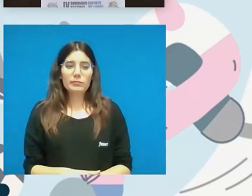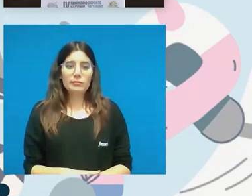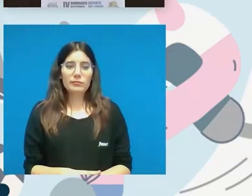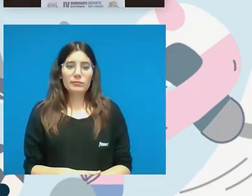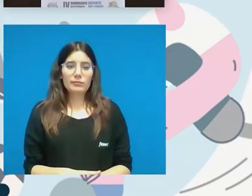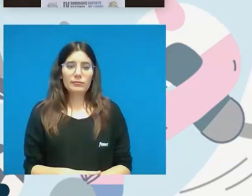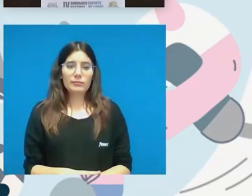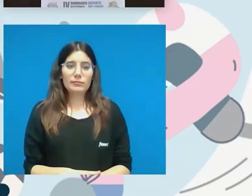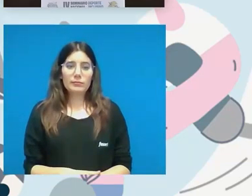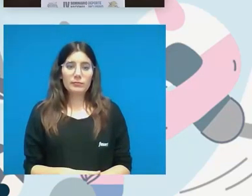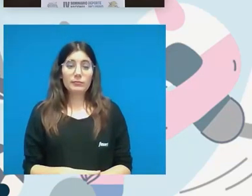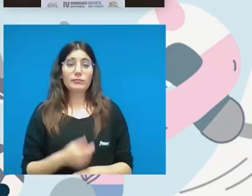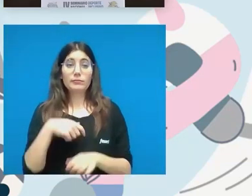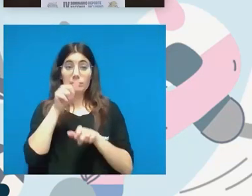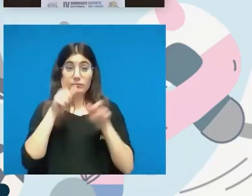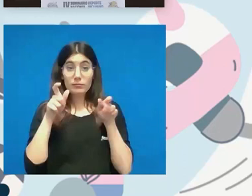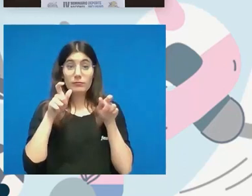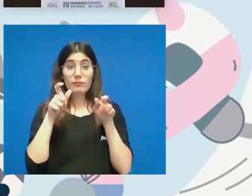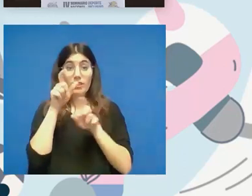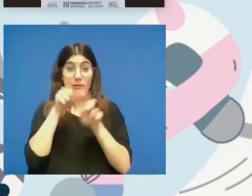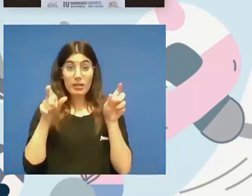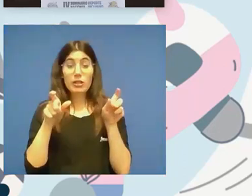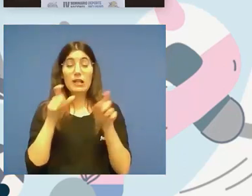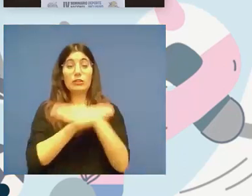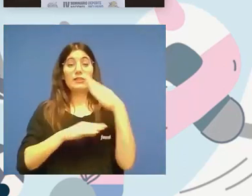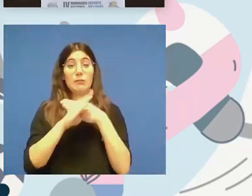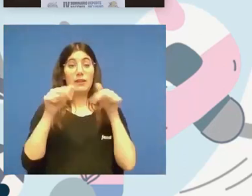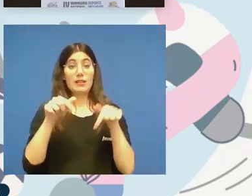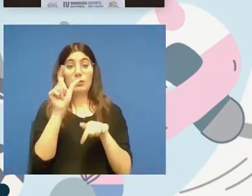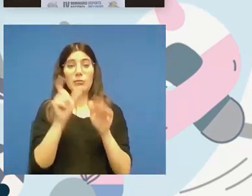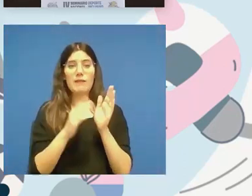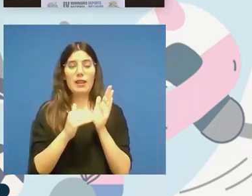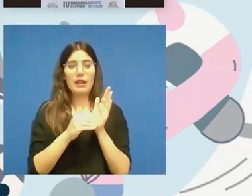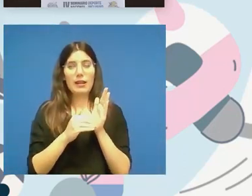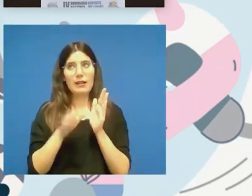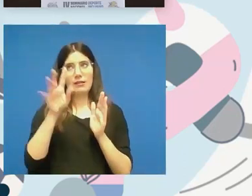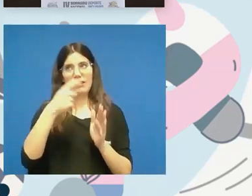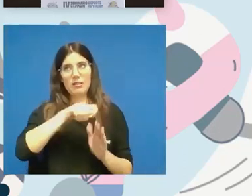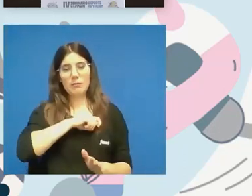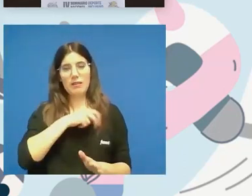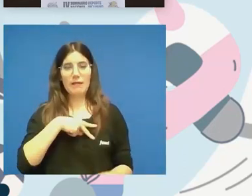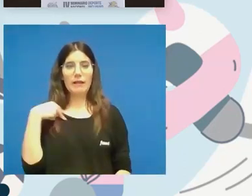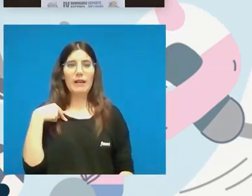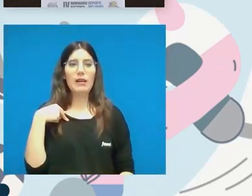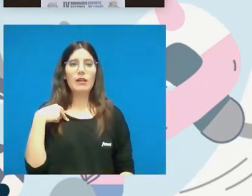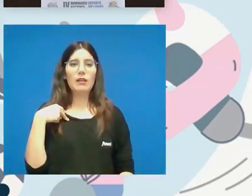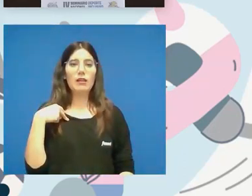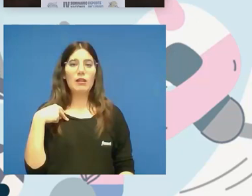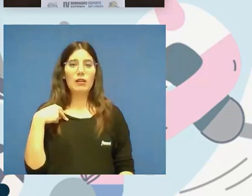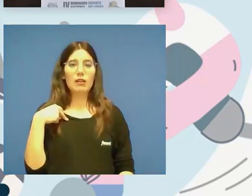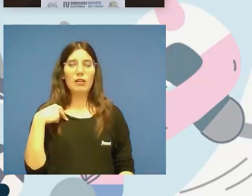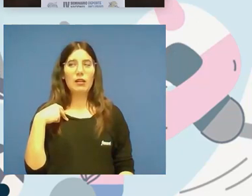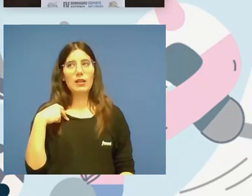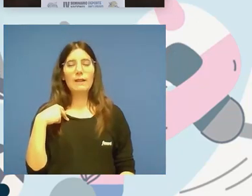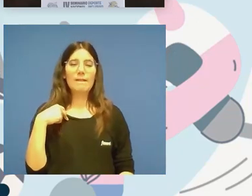las personas con discapacidad aquí en la comunidad valenciana y en toda España entiendo también tienen